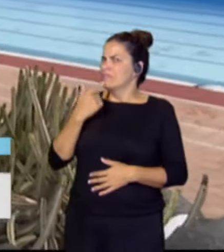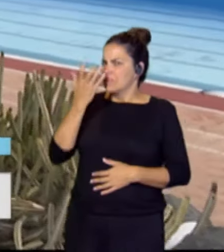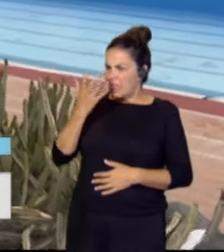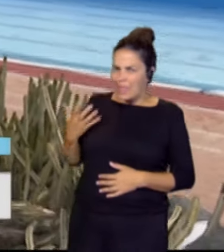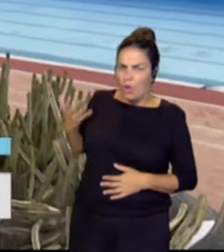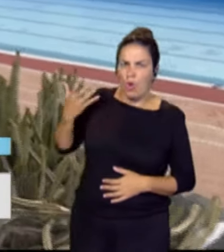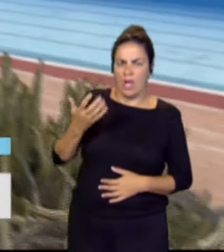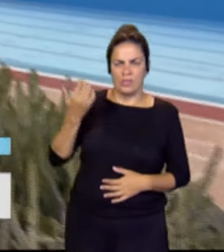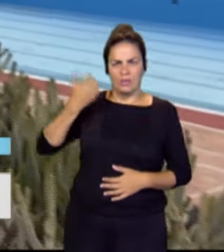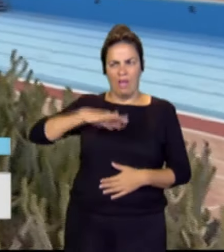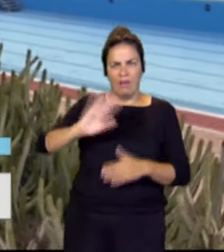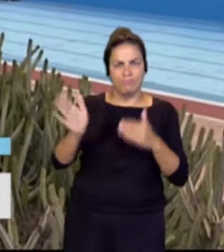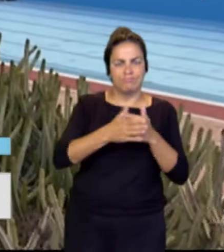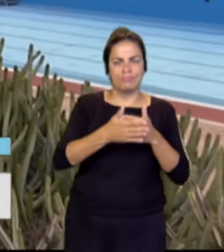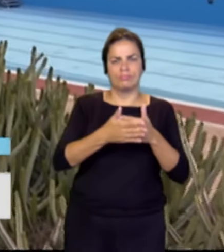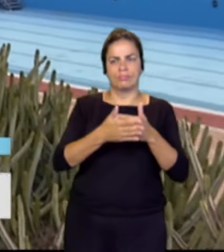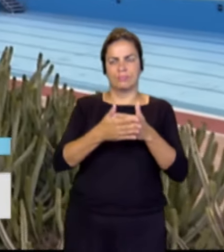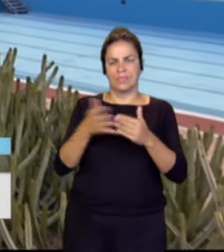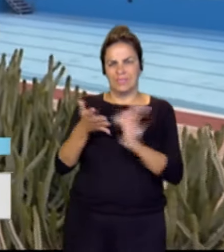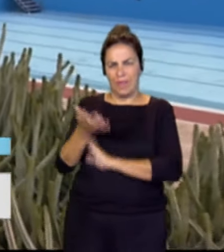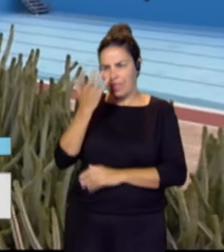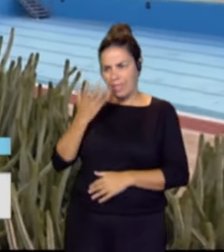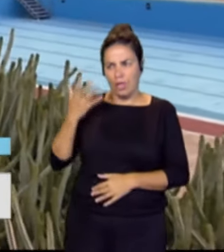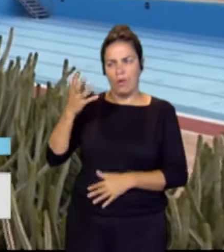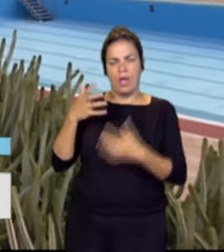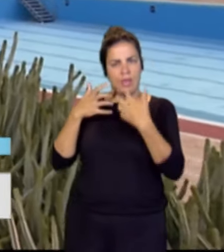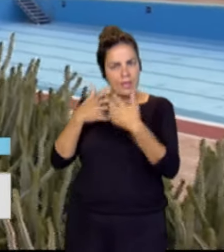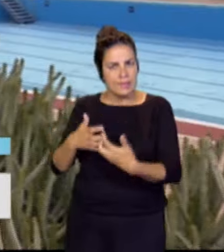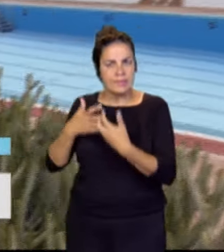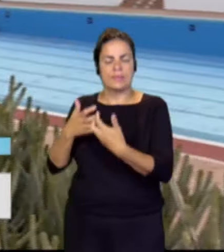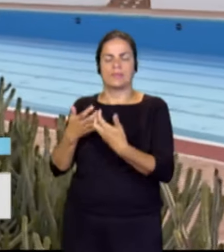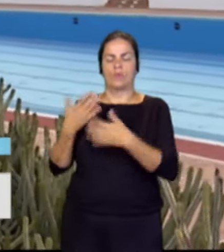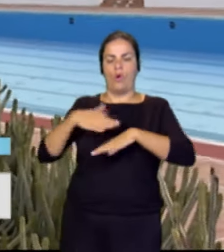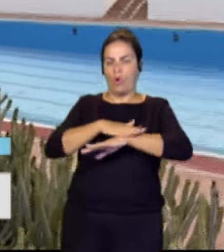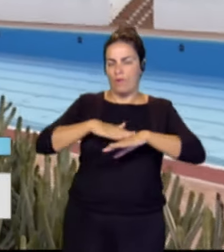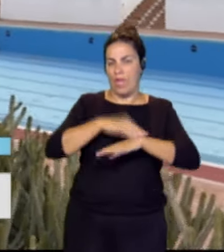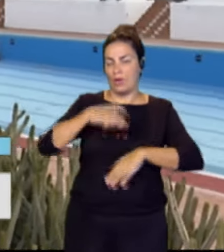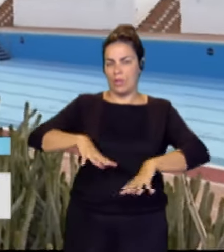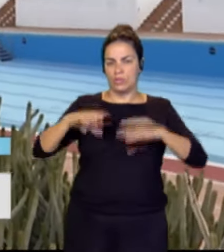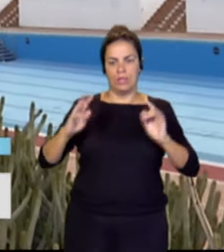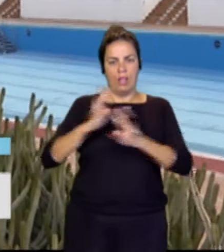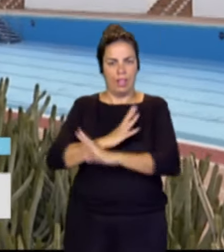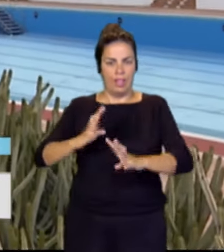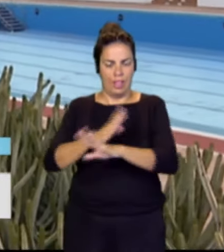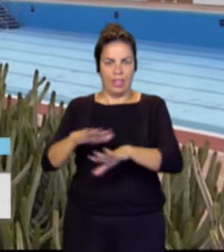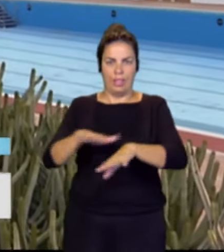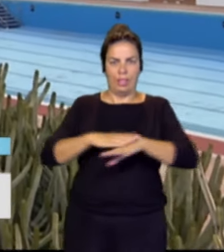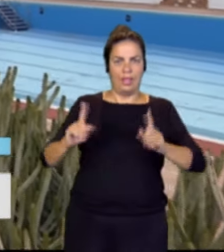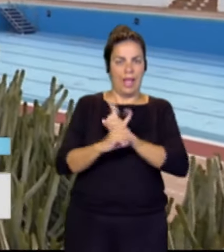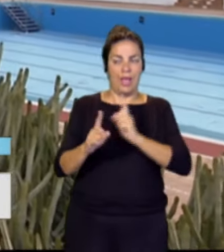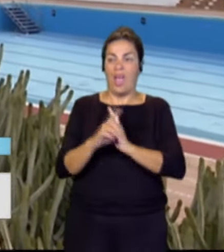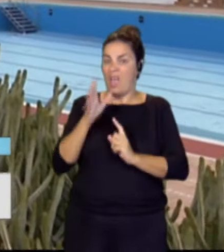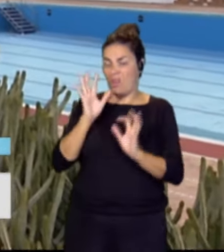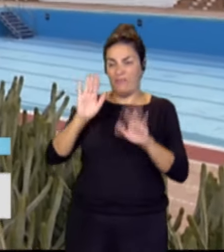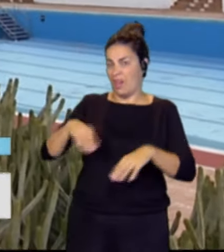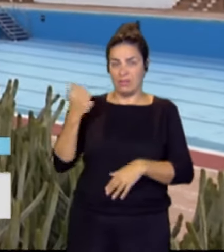años, ¿no?, cerradas cinco años de esas batallas en distintos gobiernos de aquí de Los Hilos y ahora, pues, se han decantado por esta vía,